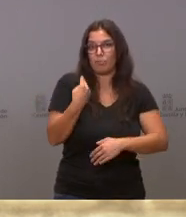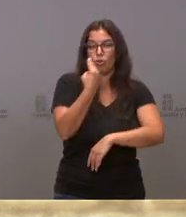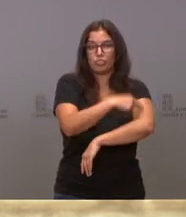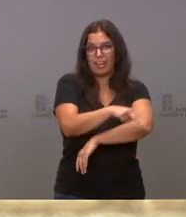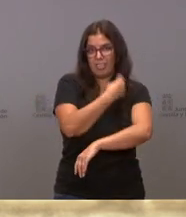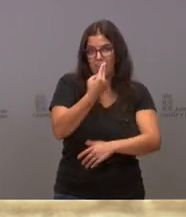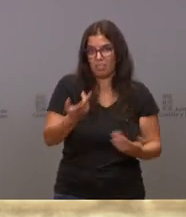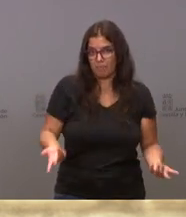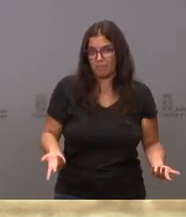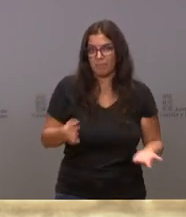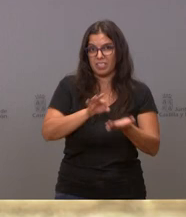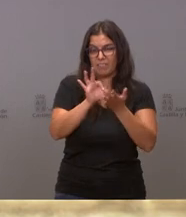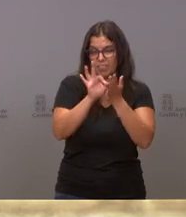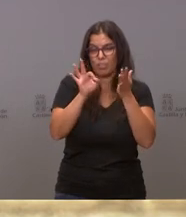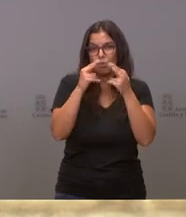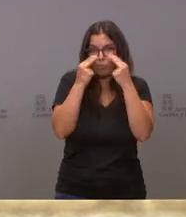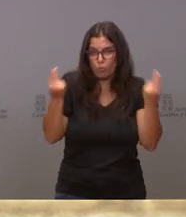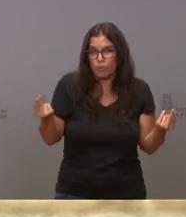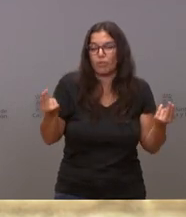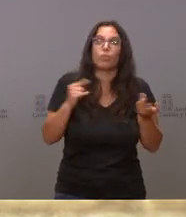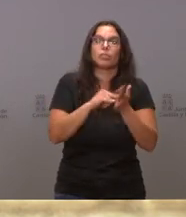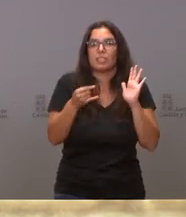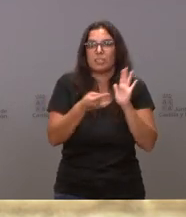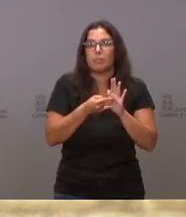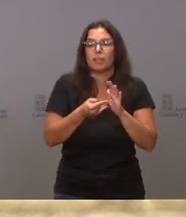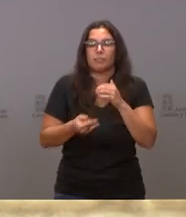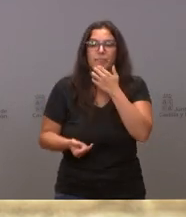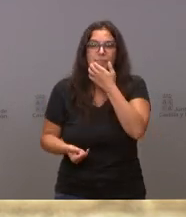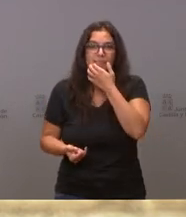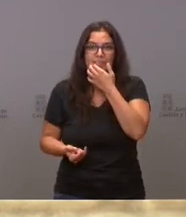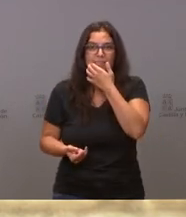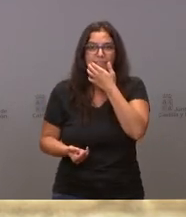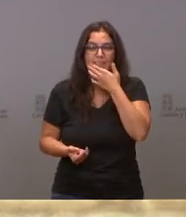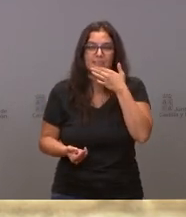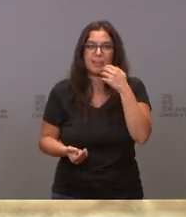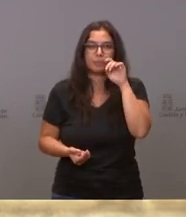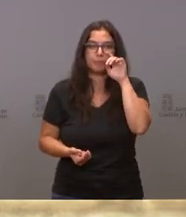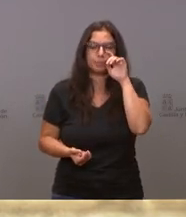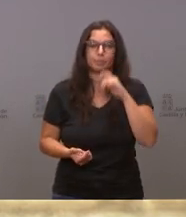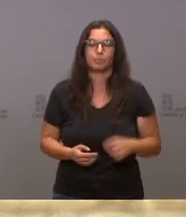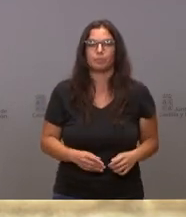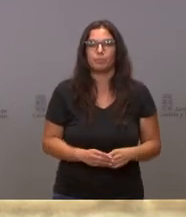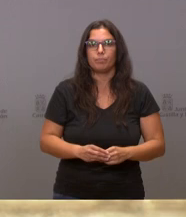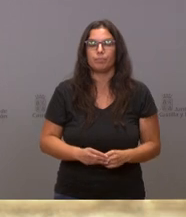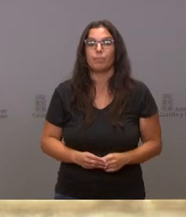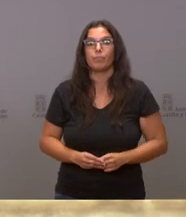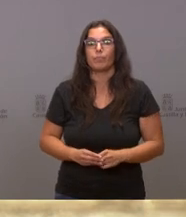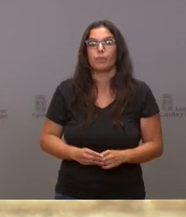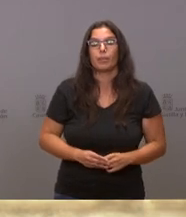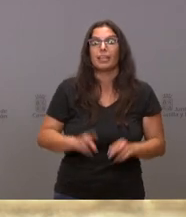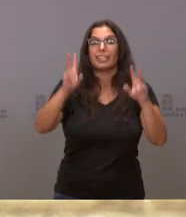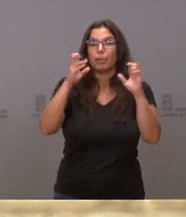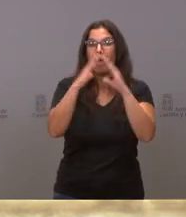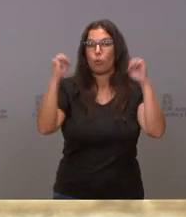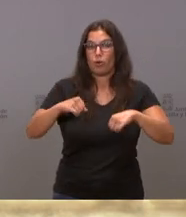el servicio público, el sistema público de salud. Respecto de las 100 medidas.